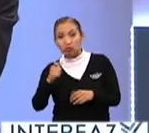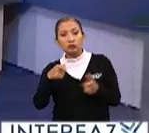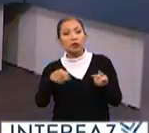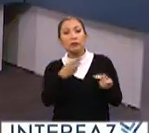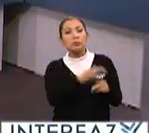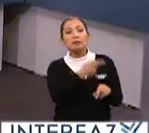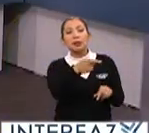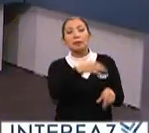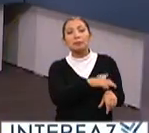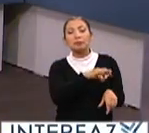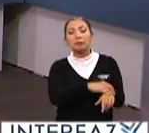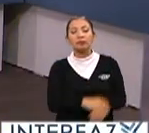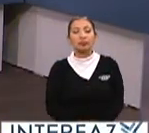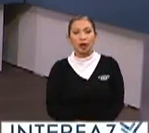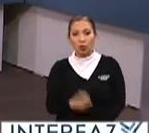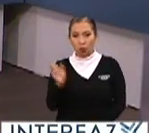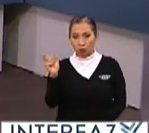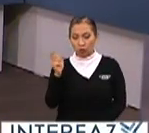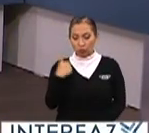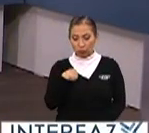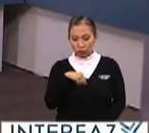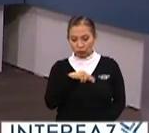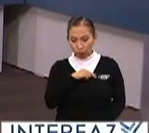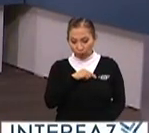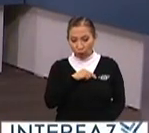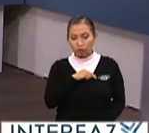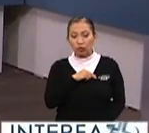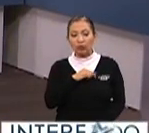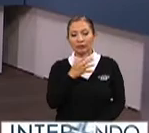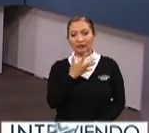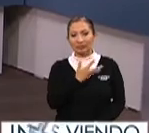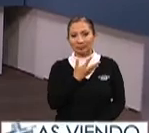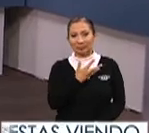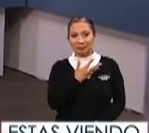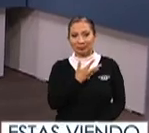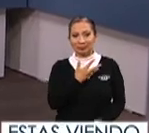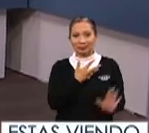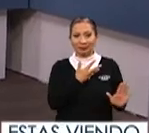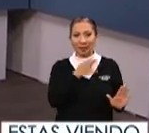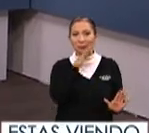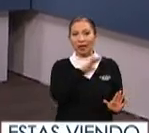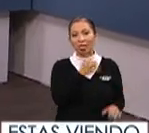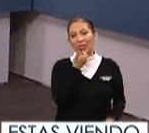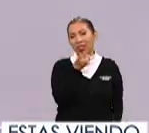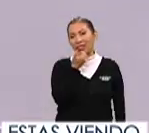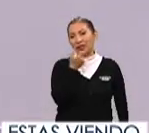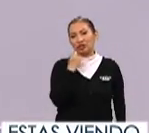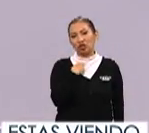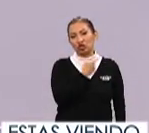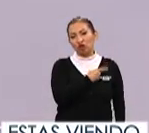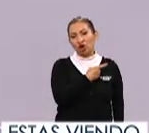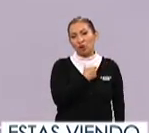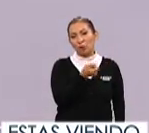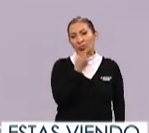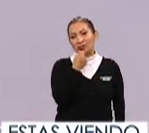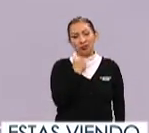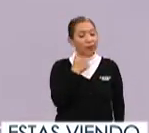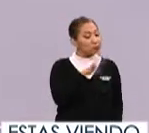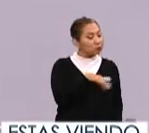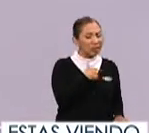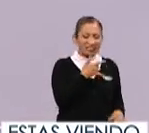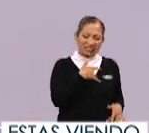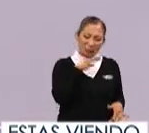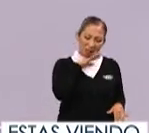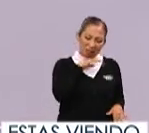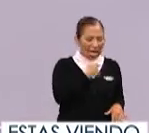pasa con esas medicinas? claro cuando uno se tiene esta mala costumbre de automedicarse claro pueden